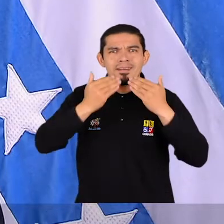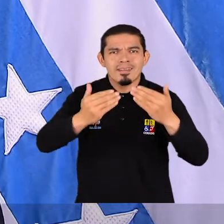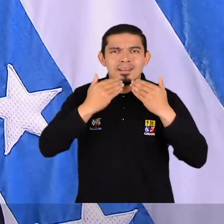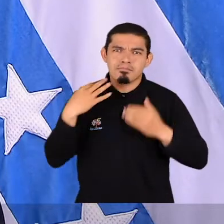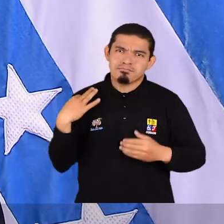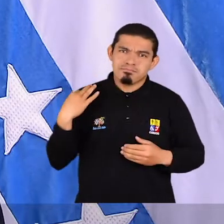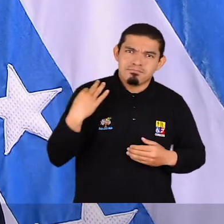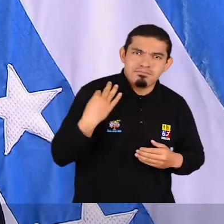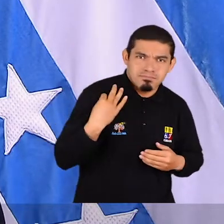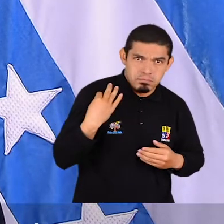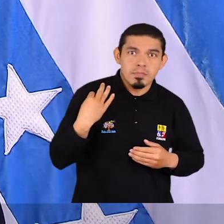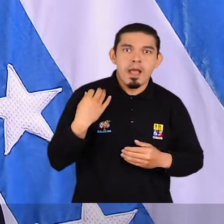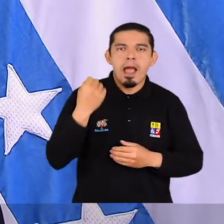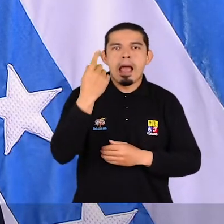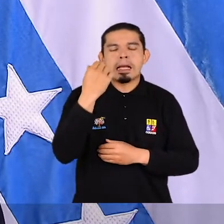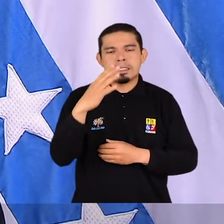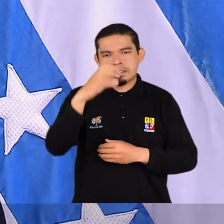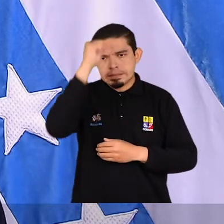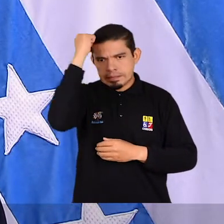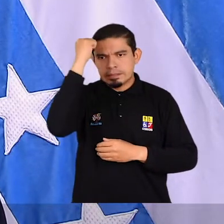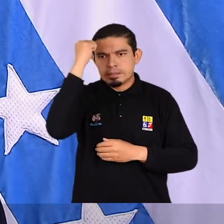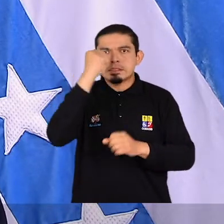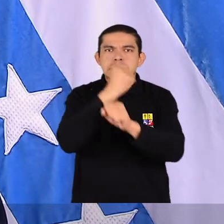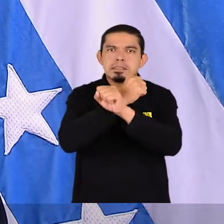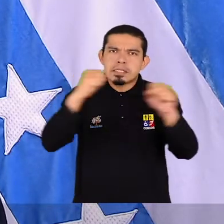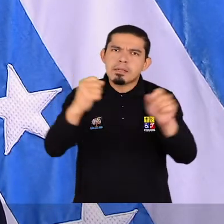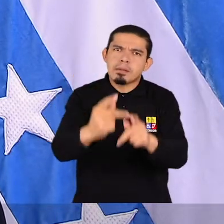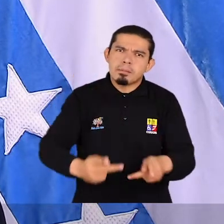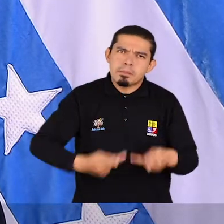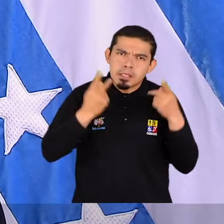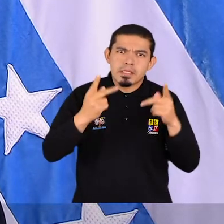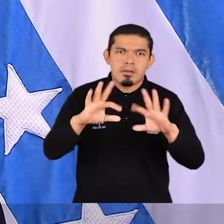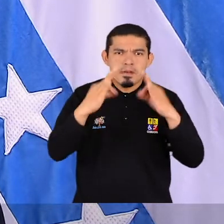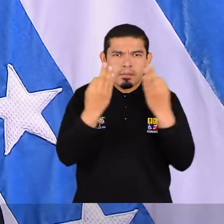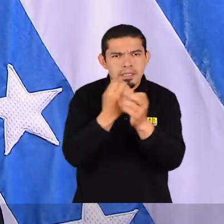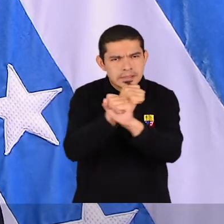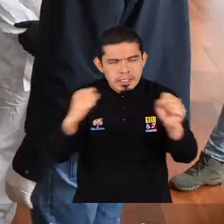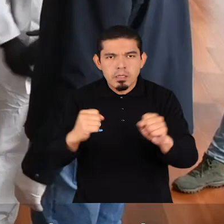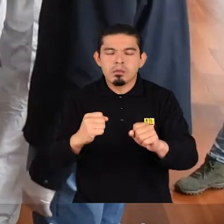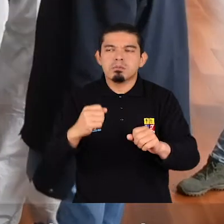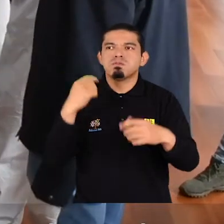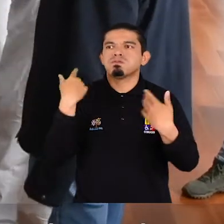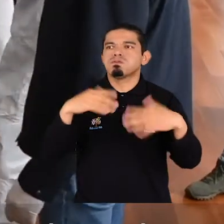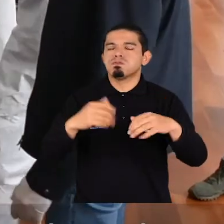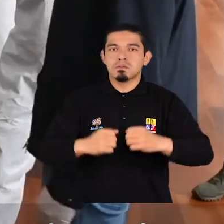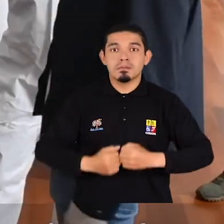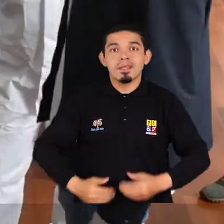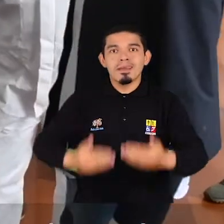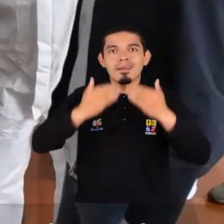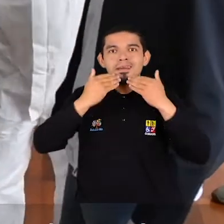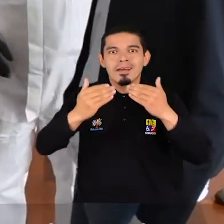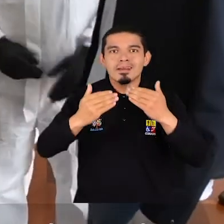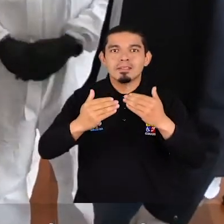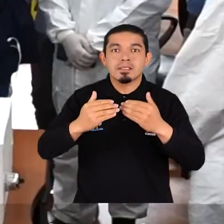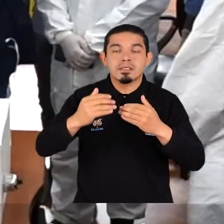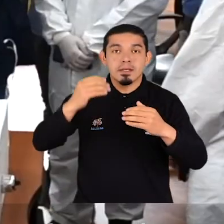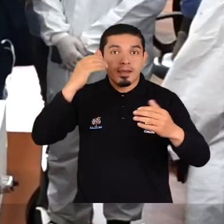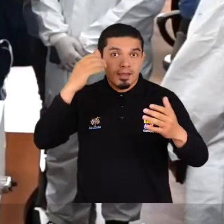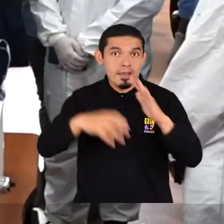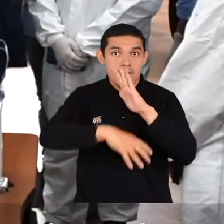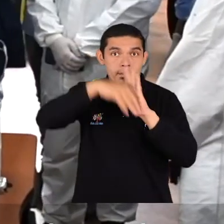arrimar el hombro y haber entendido que la prioridad ahora es salvar vidas, salvar familias ecuatorianas. Gracias también a los emprendedores,